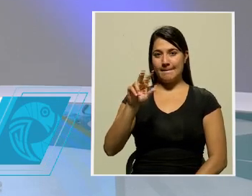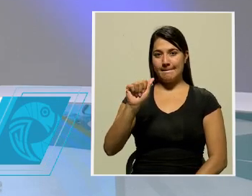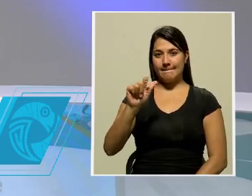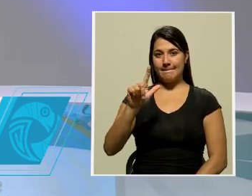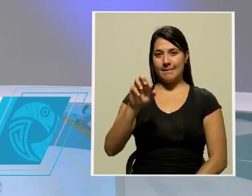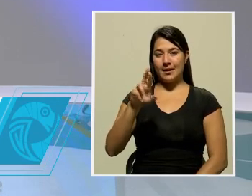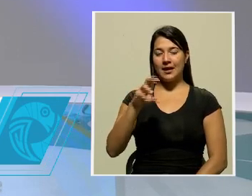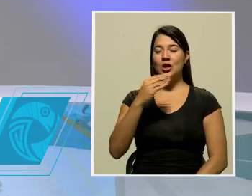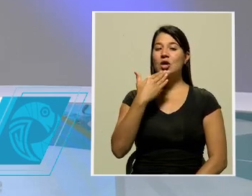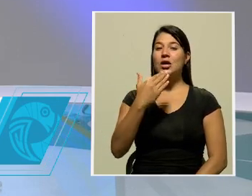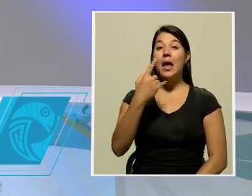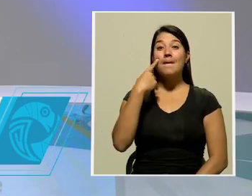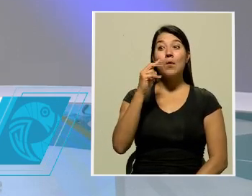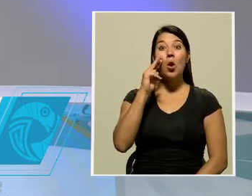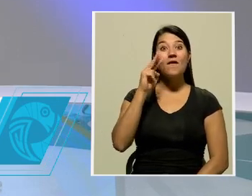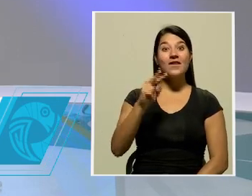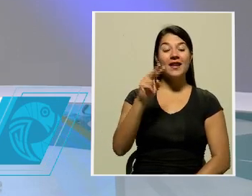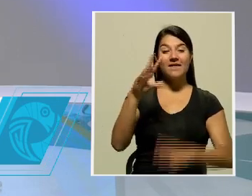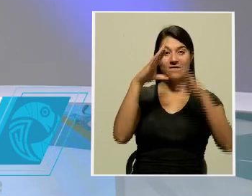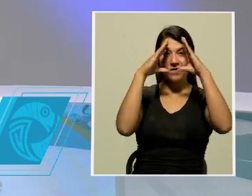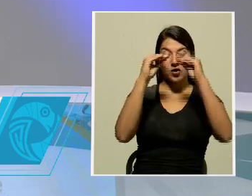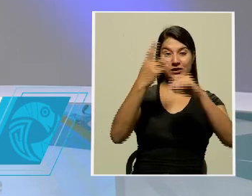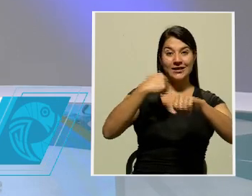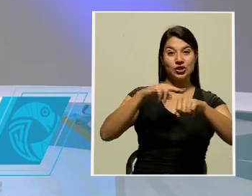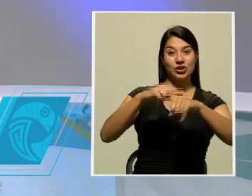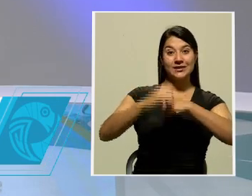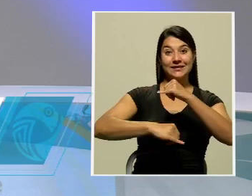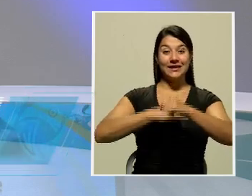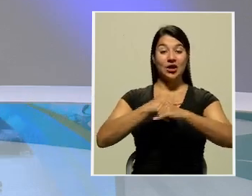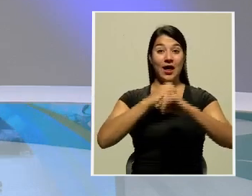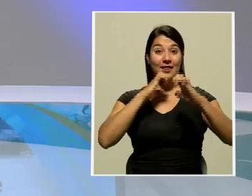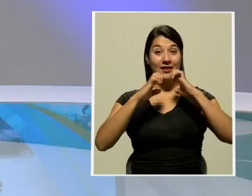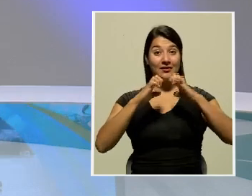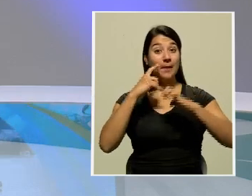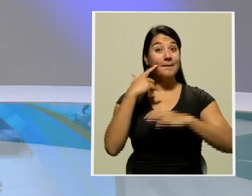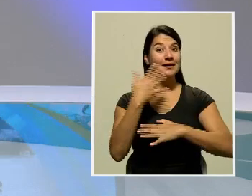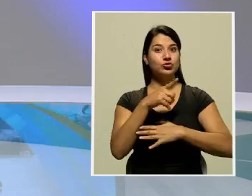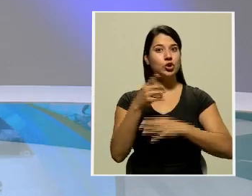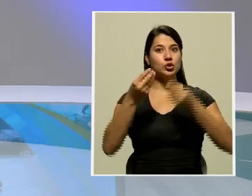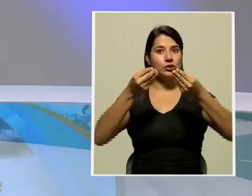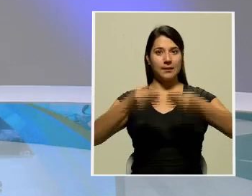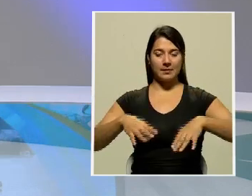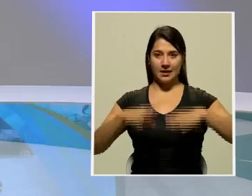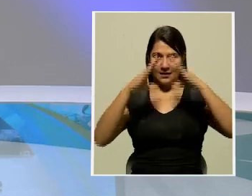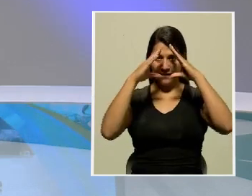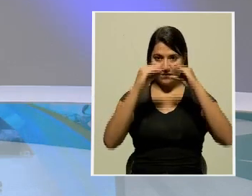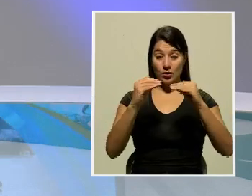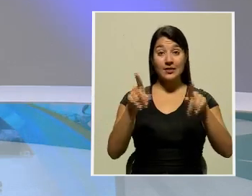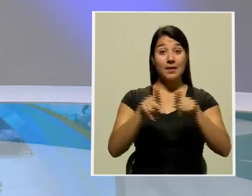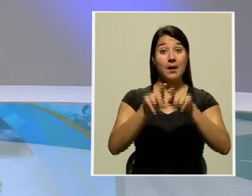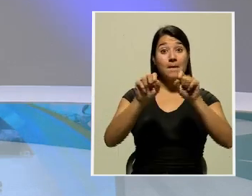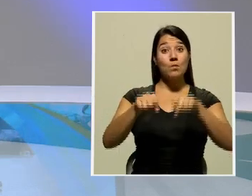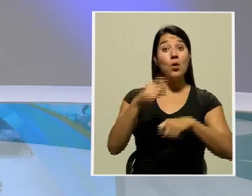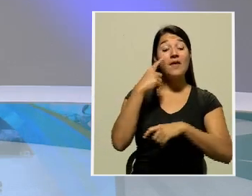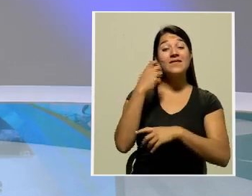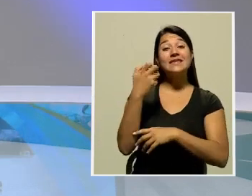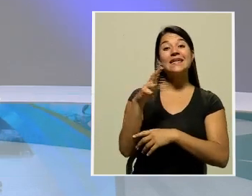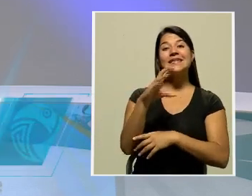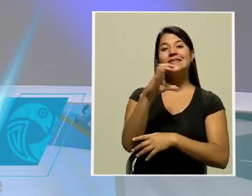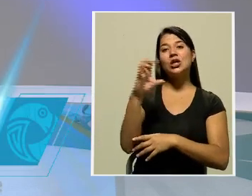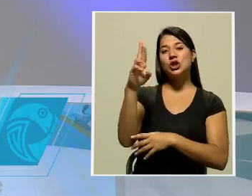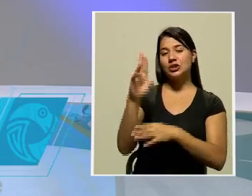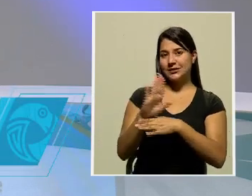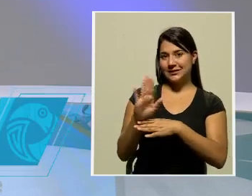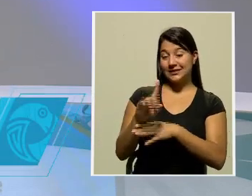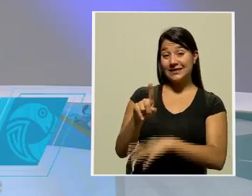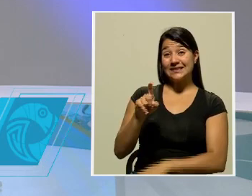con información nacional, internacional, entrevistas en vivo y demás. Para que usted no se pierda detalles, estamos a través de la 13 Costa Rica Televisión, de